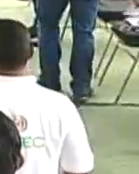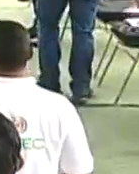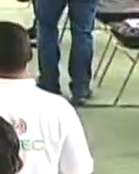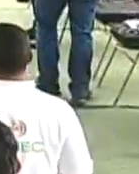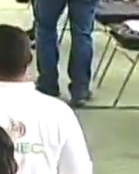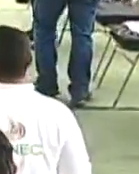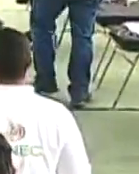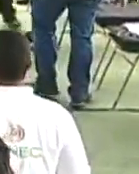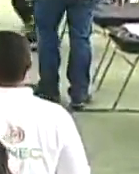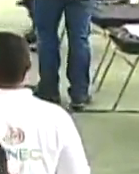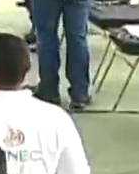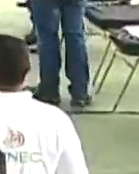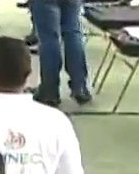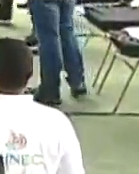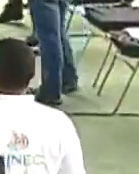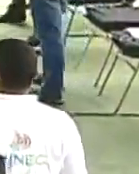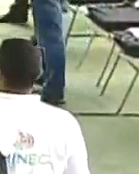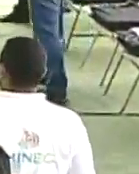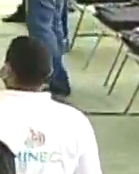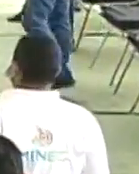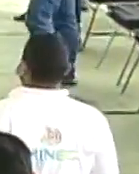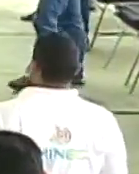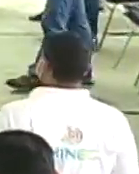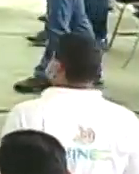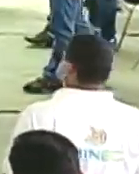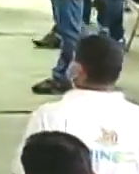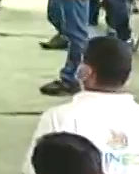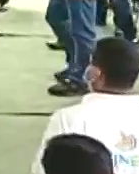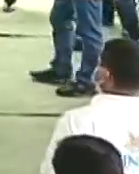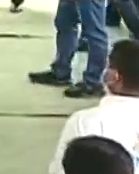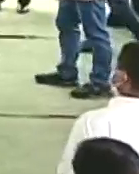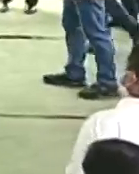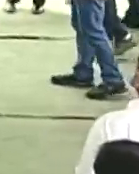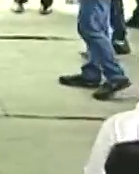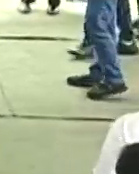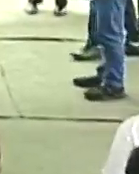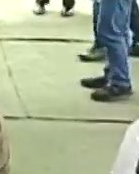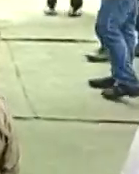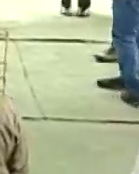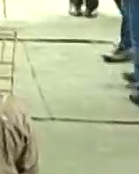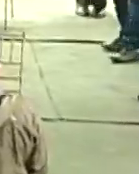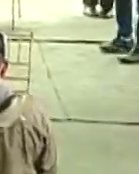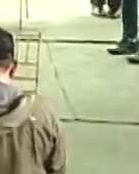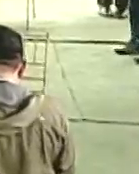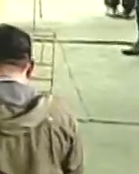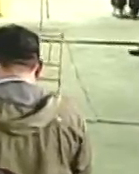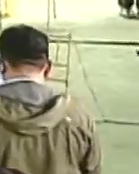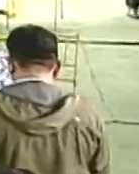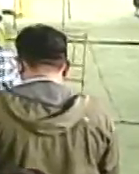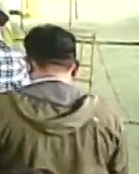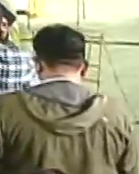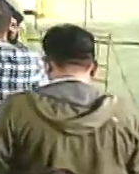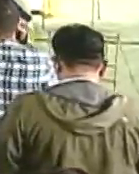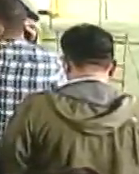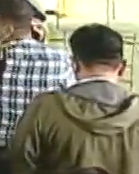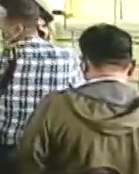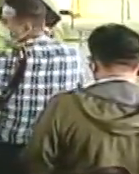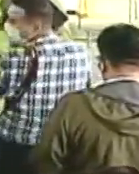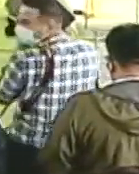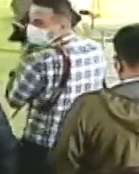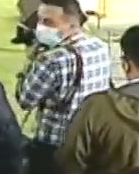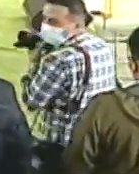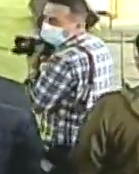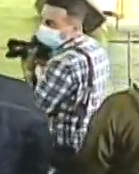Este congreso se desarrolla desde el pasado 3 de mayo, un espacio donde los investigadores han promovido